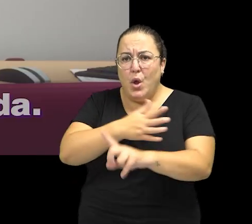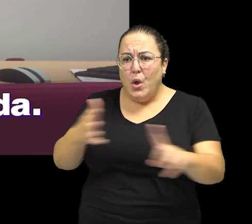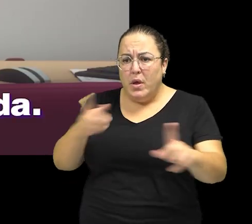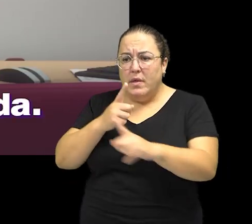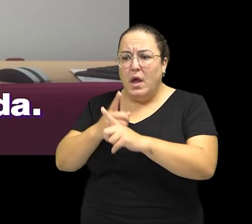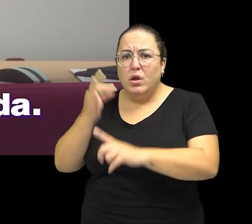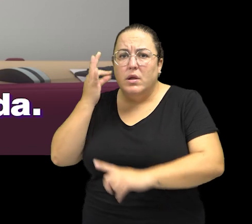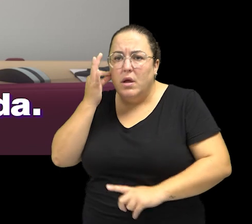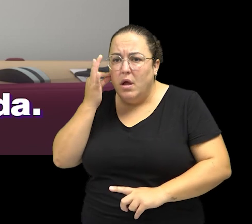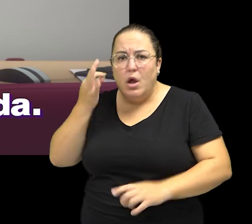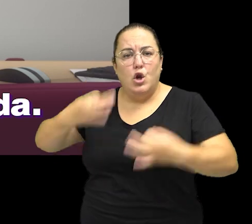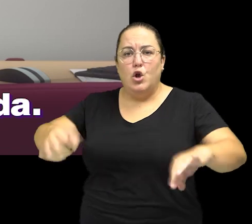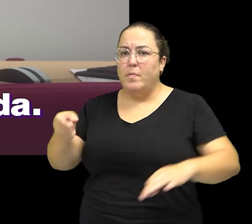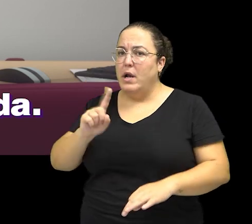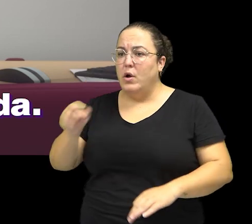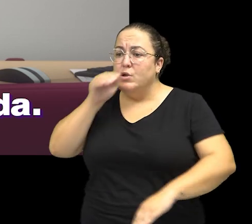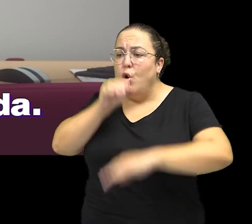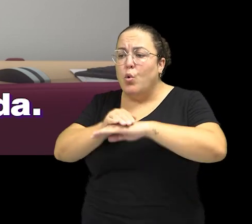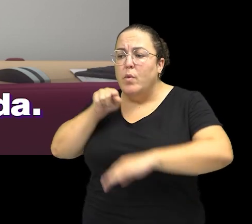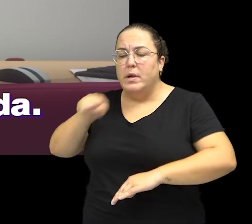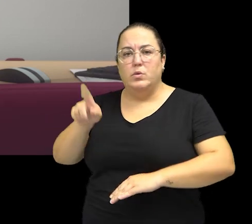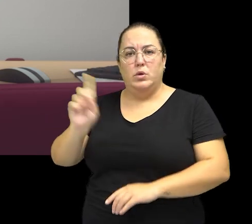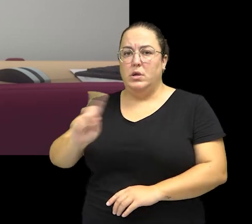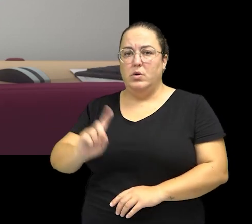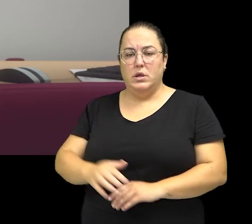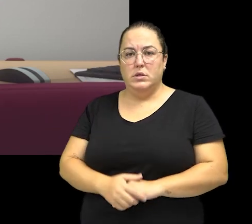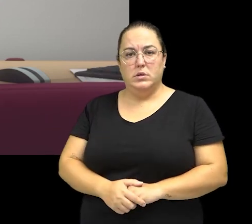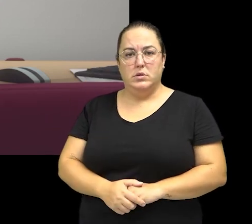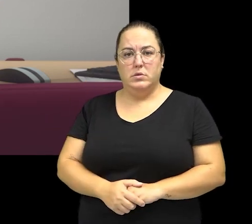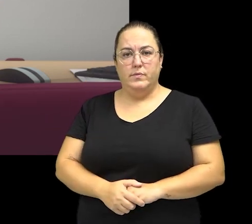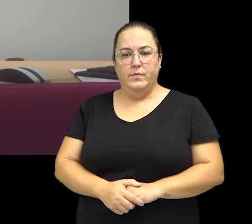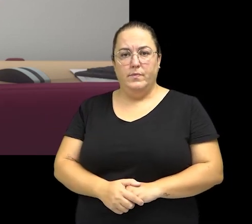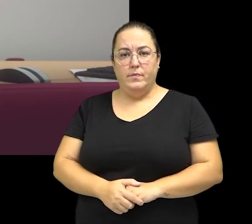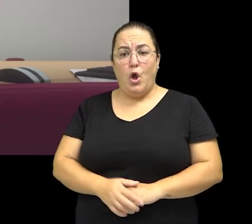Ningúnha persoa merece ser maltratada. Vostede non é culpable de nada.